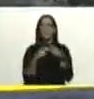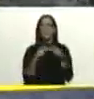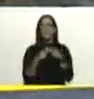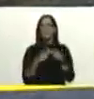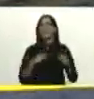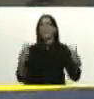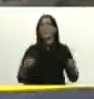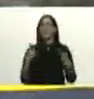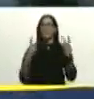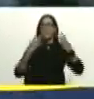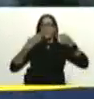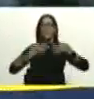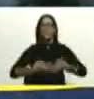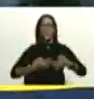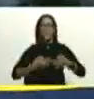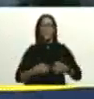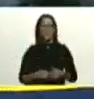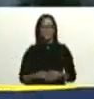victoria segura